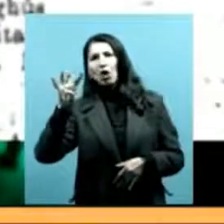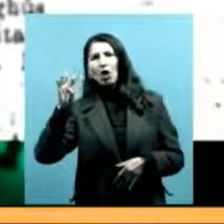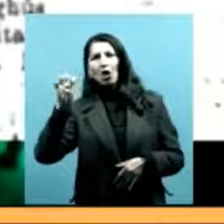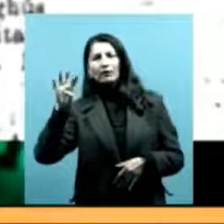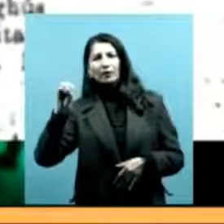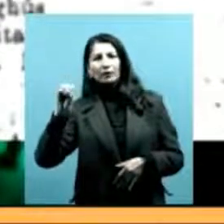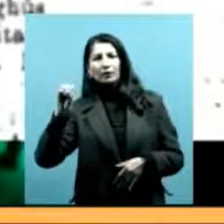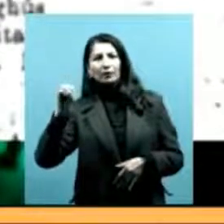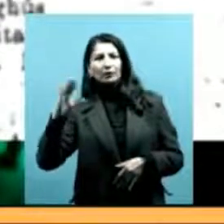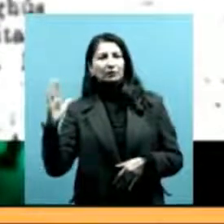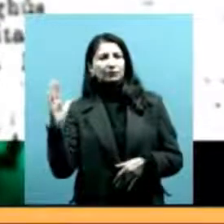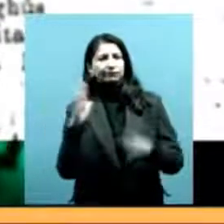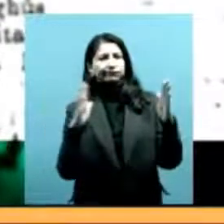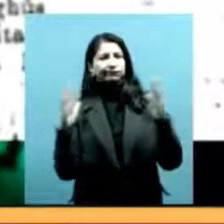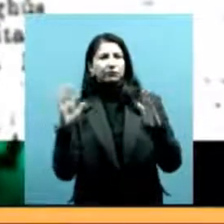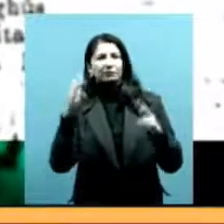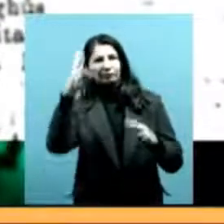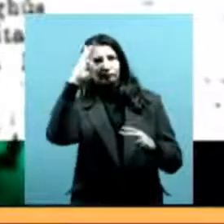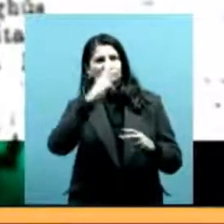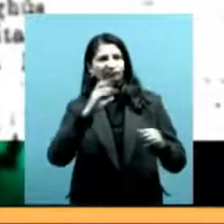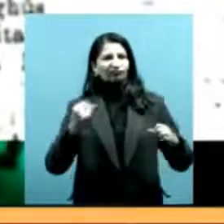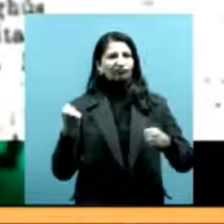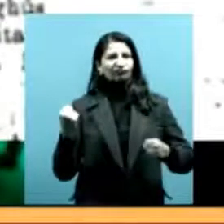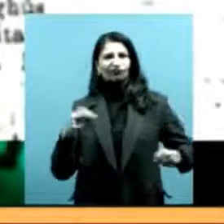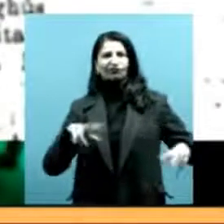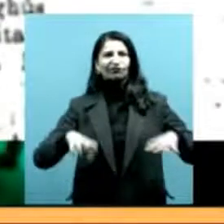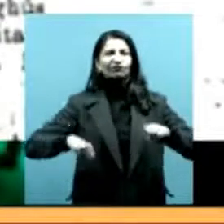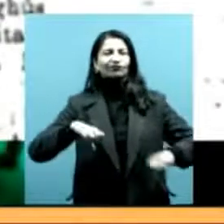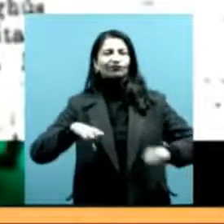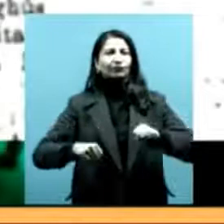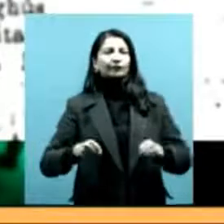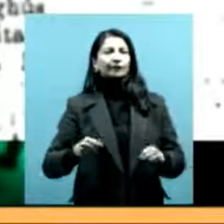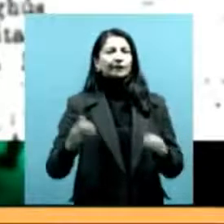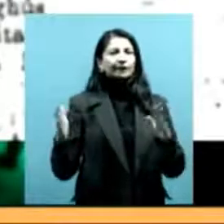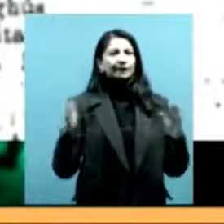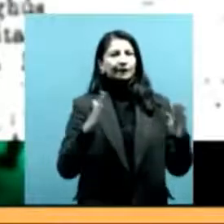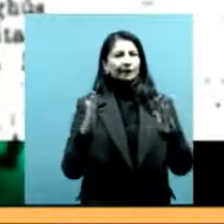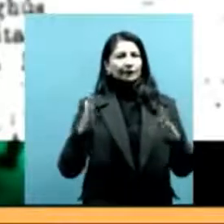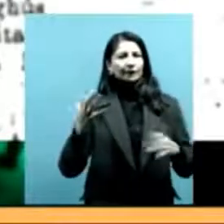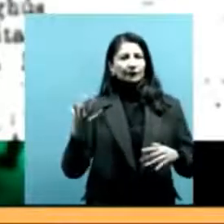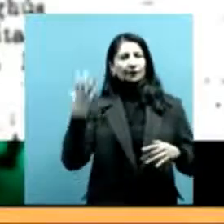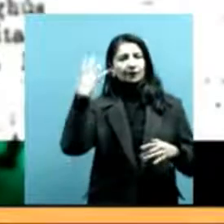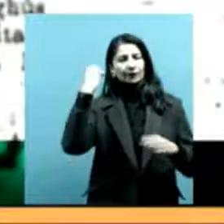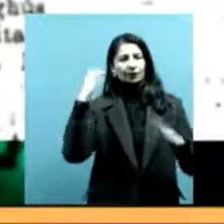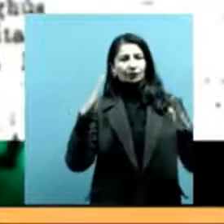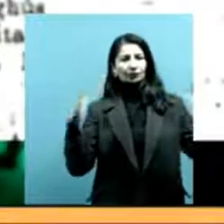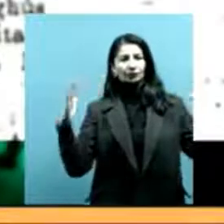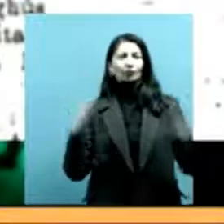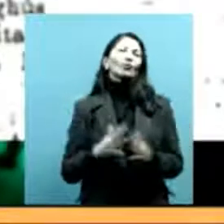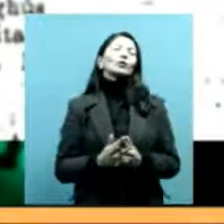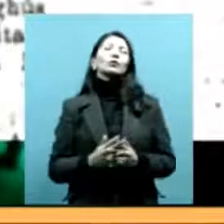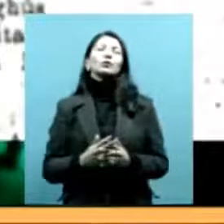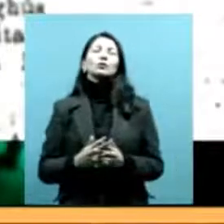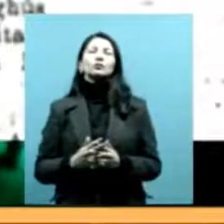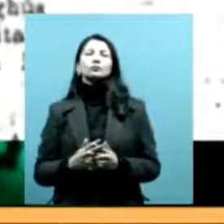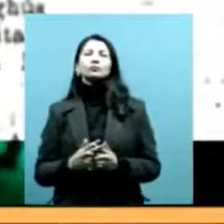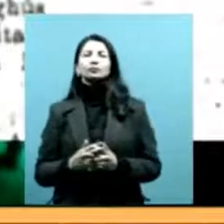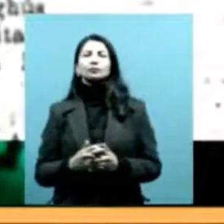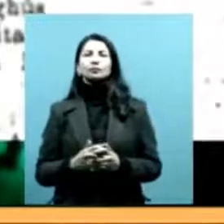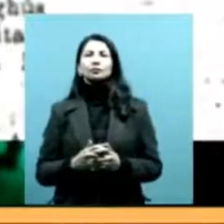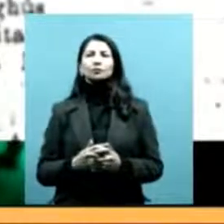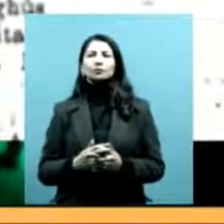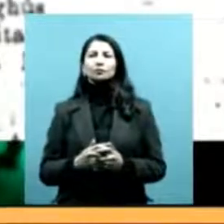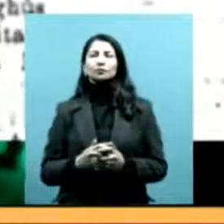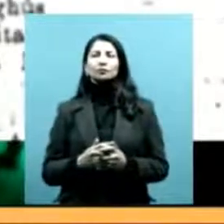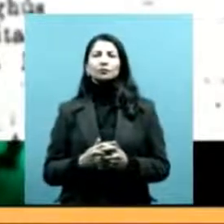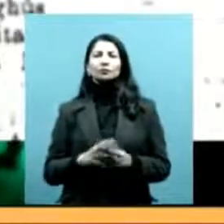las campañas militares en Patagonia inician en la década de 1870. Entonces, ¿qué